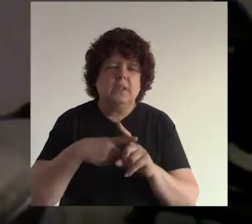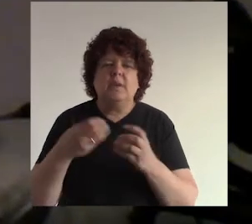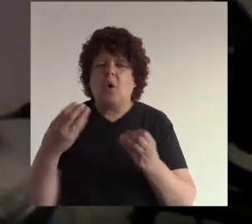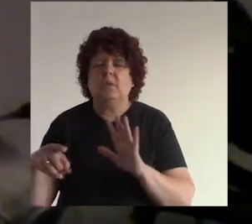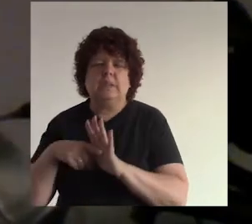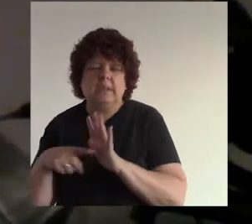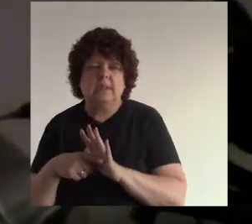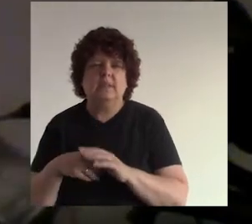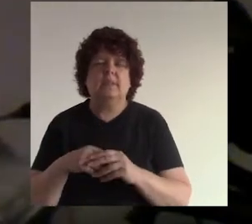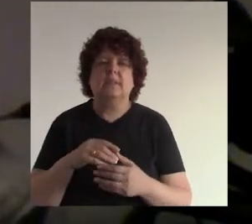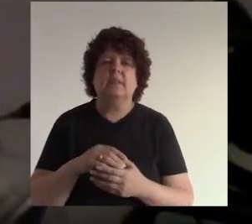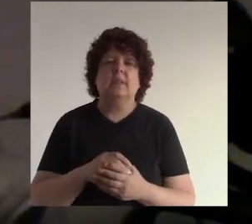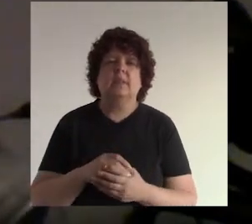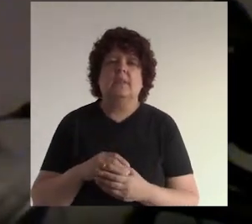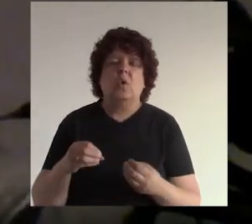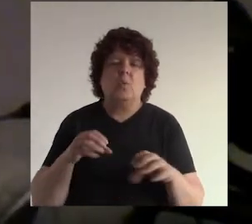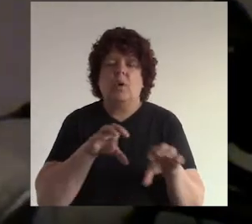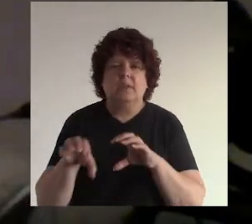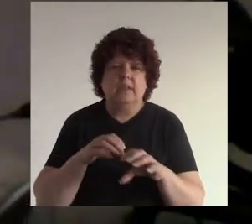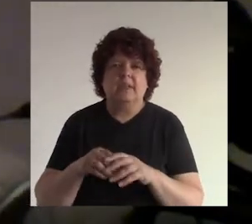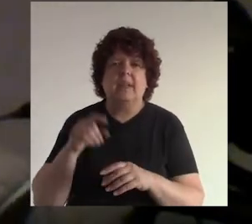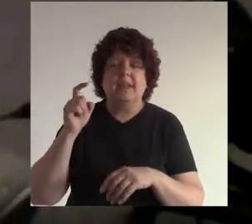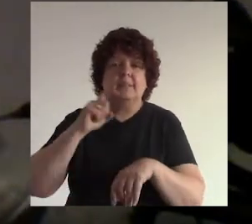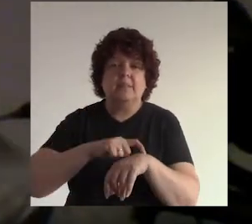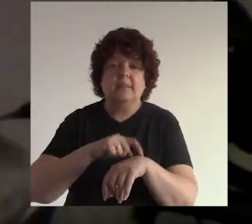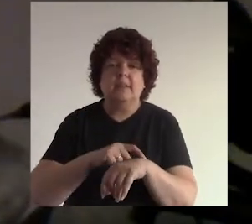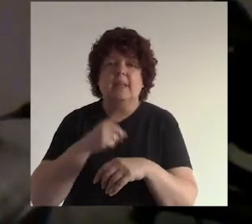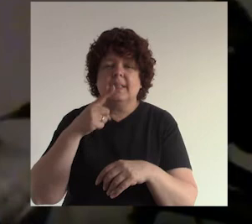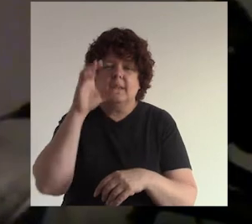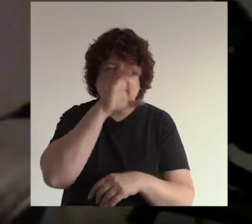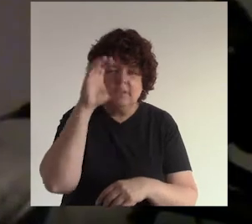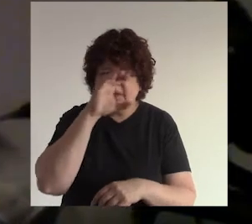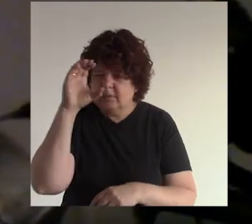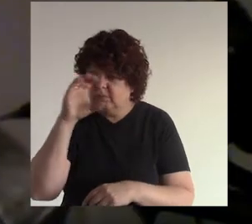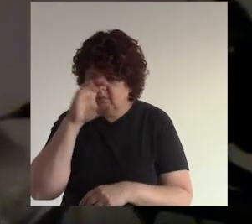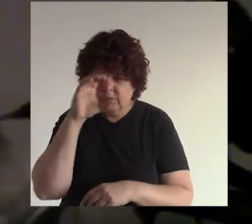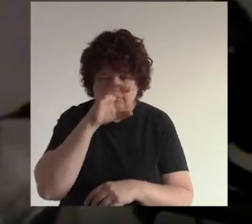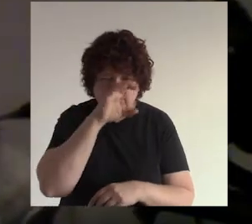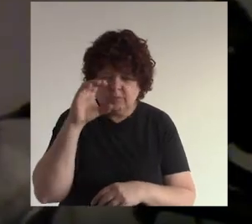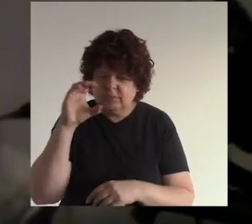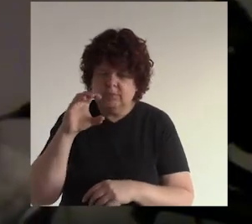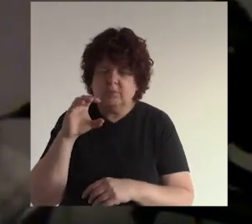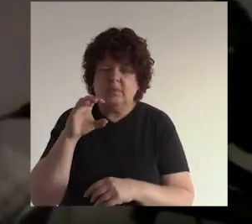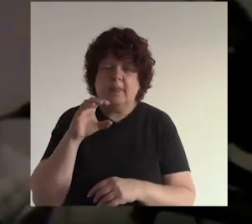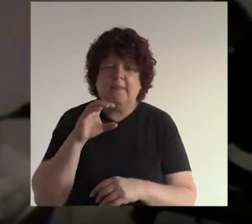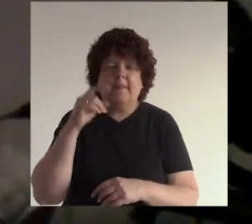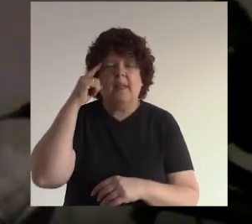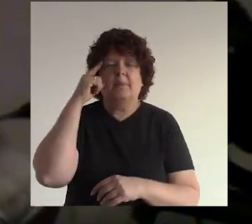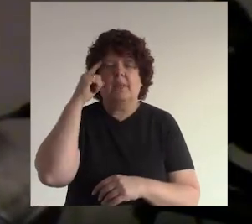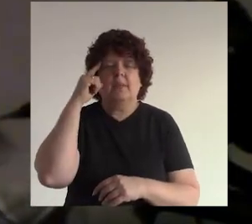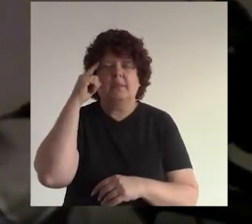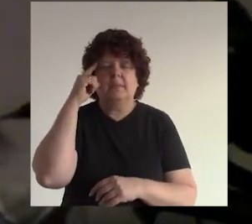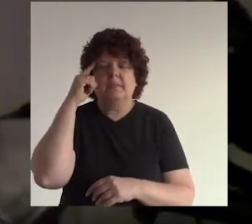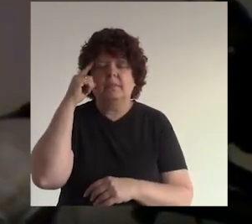formas de hacer como te dije hace un rato ¿no? entonces en ese momento cuando alguien está buscando algo en internet ¿no?